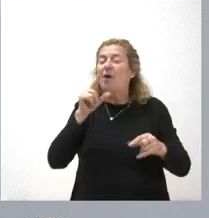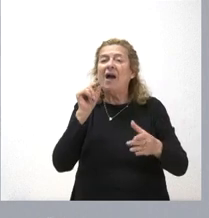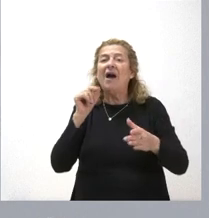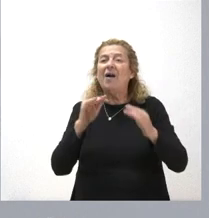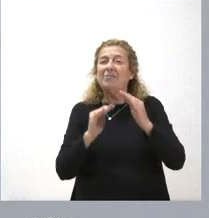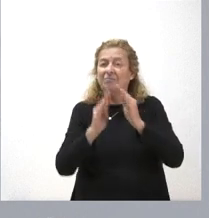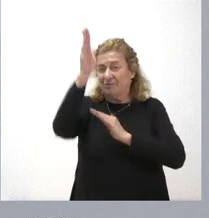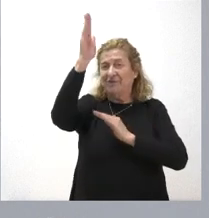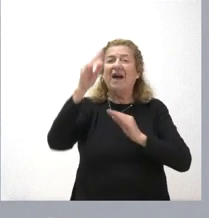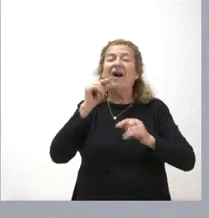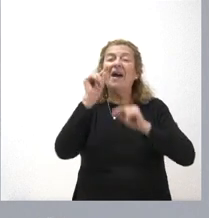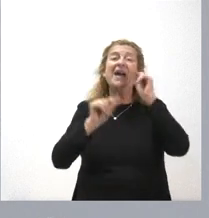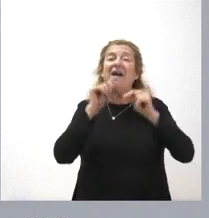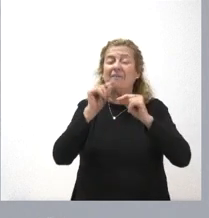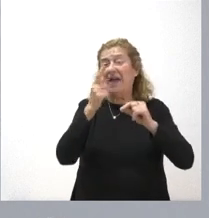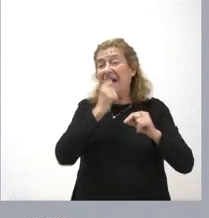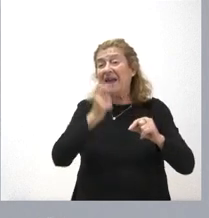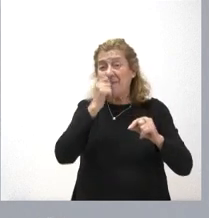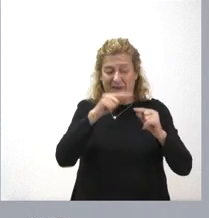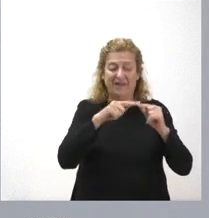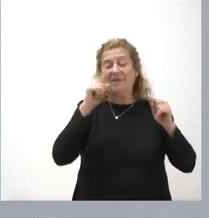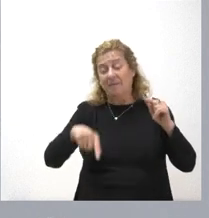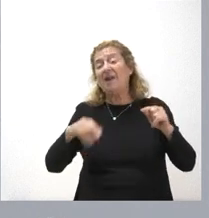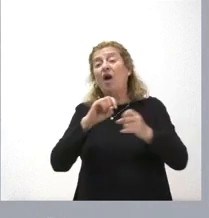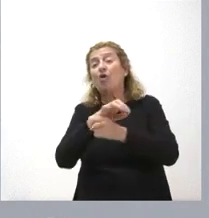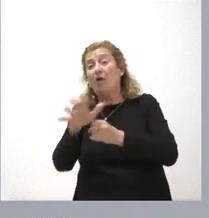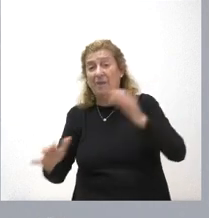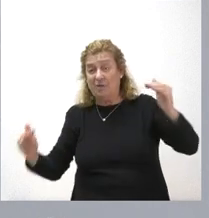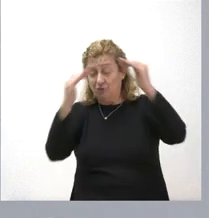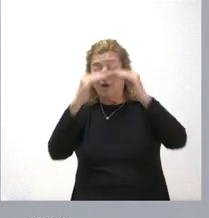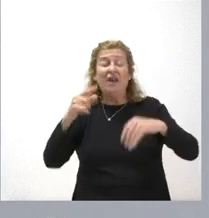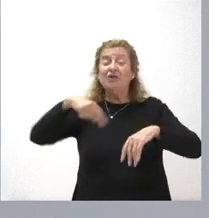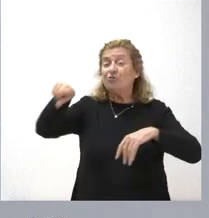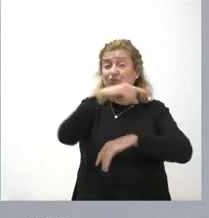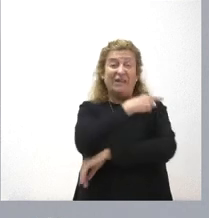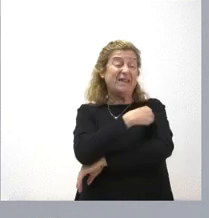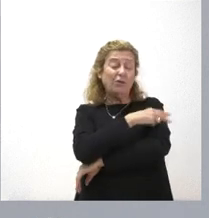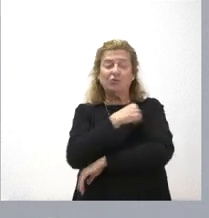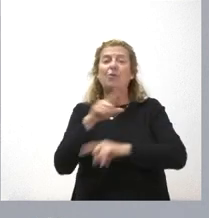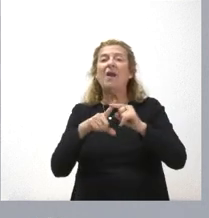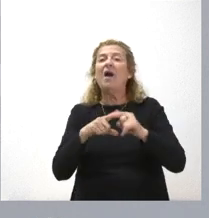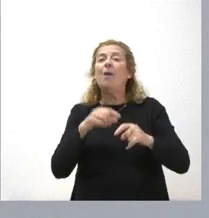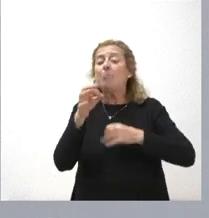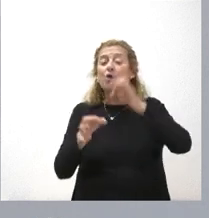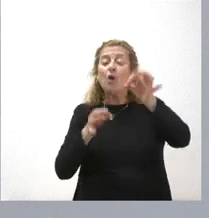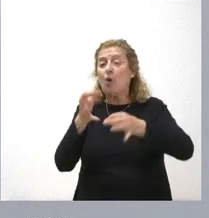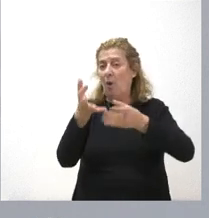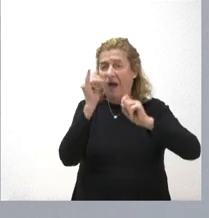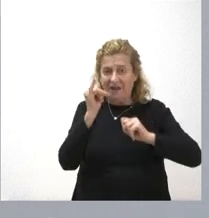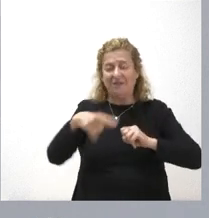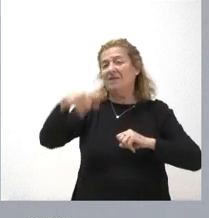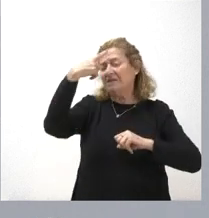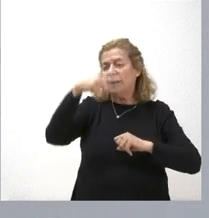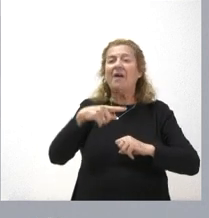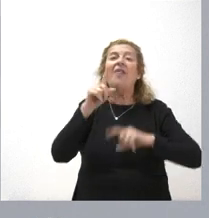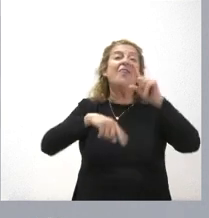del virus de la gripe. Los servicios sanitarios están actuando de conformidad con los protocolos y a día de hoy, en función del aumento de urgencias